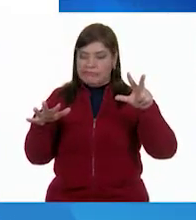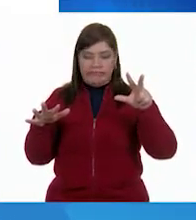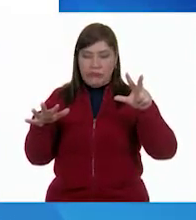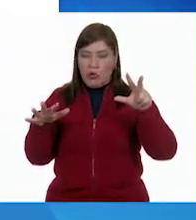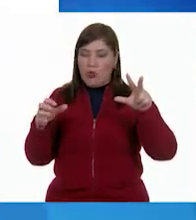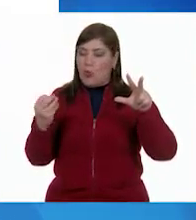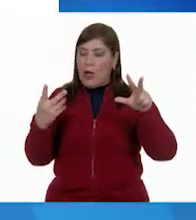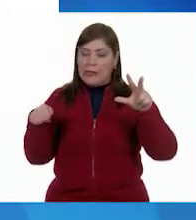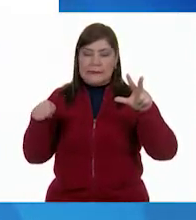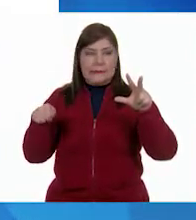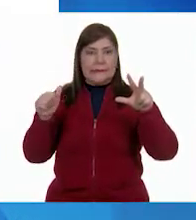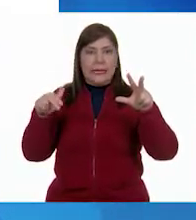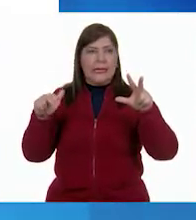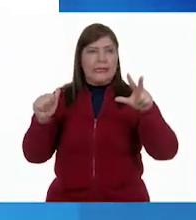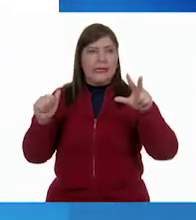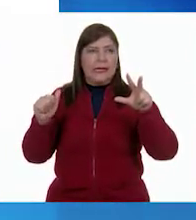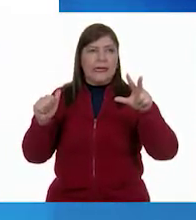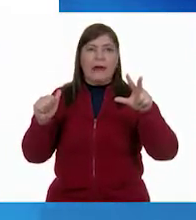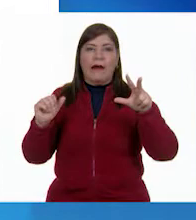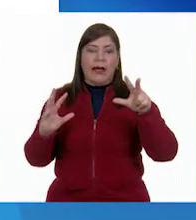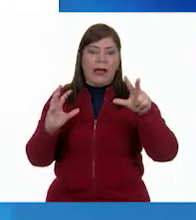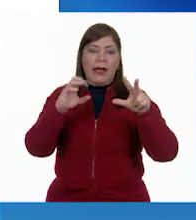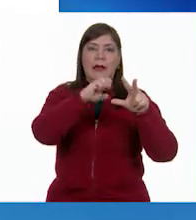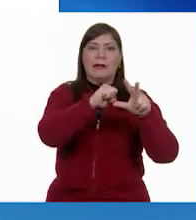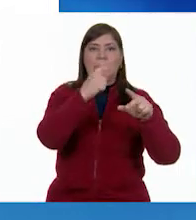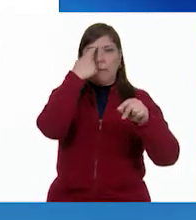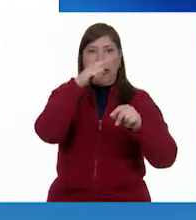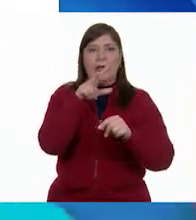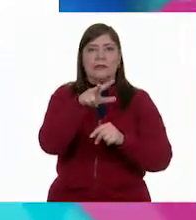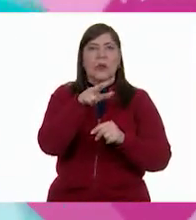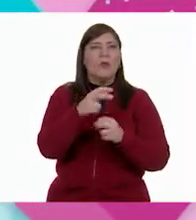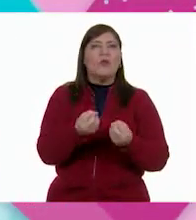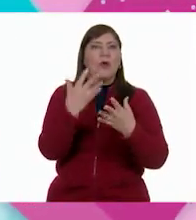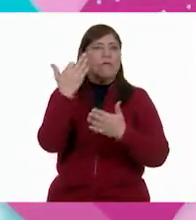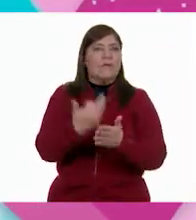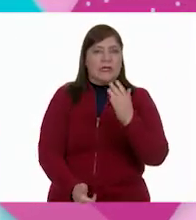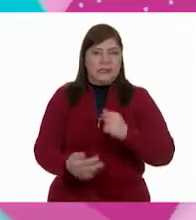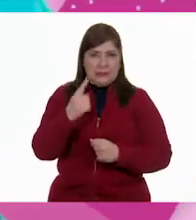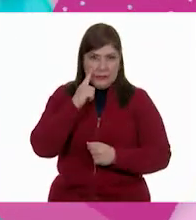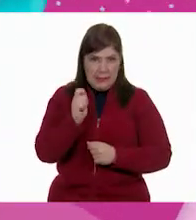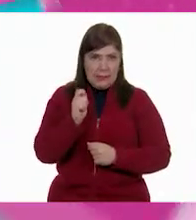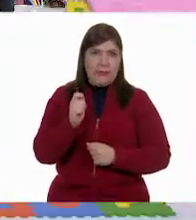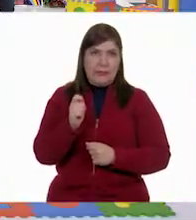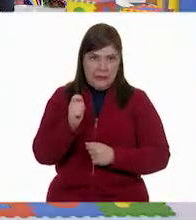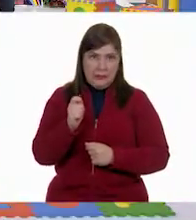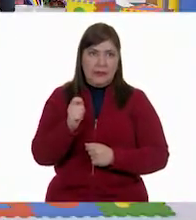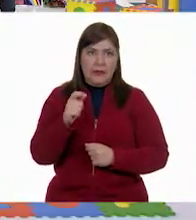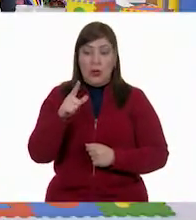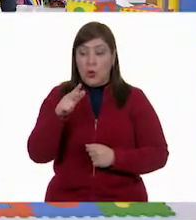¿Cuánto es lo que tiene más libros Luisa? Luisa tiene 18, pero Ana tiene 10.